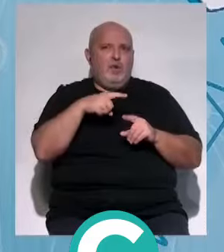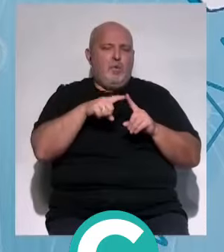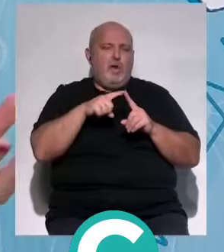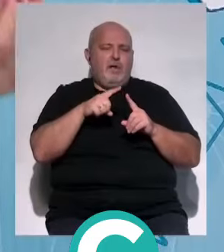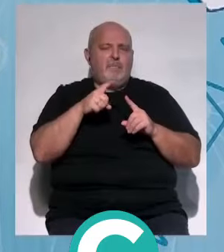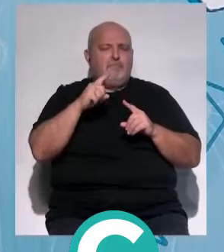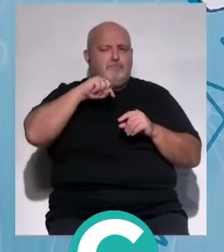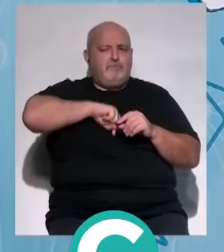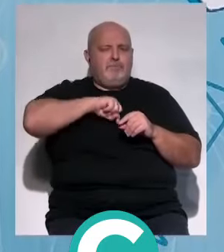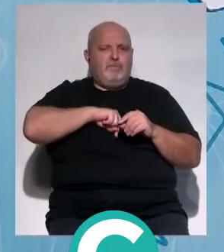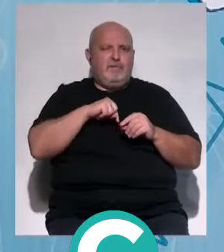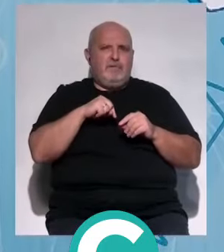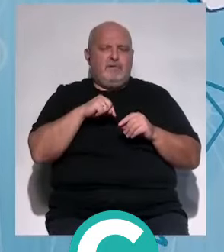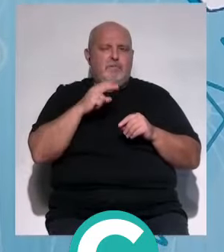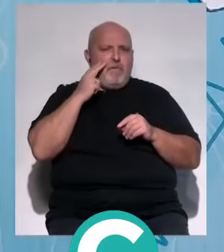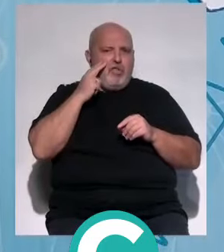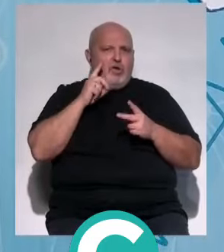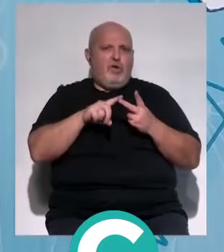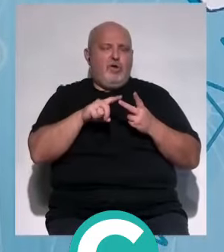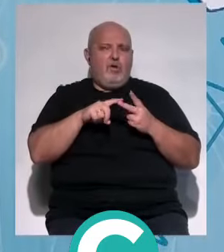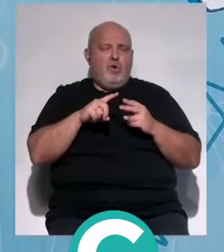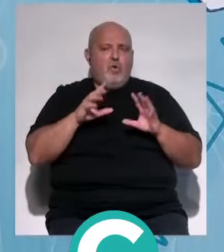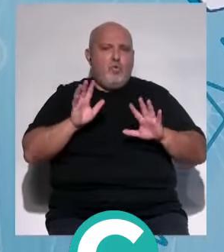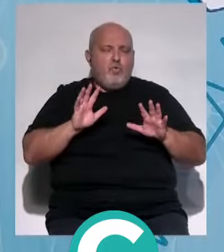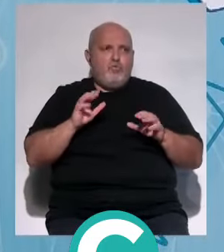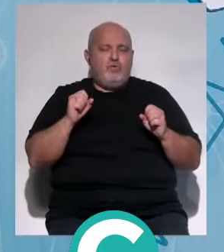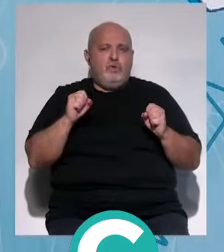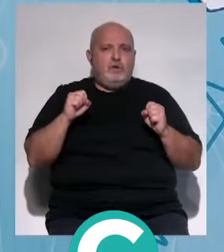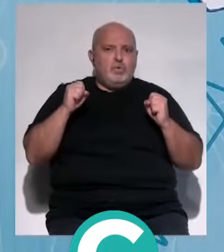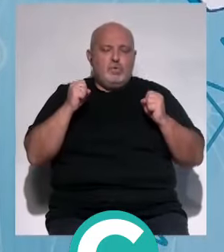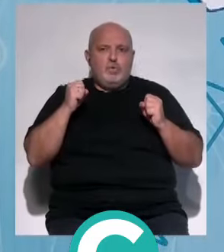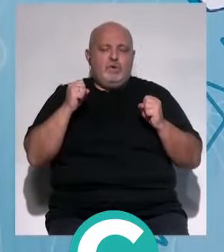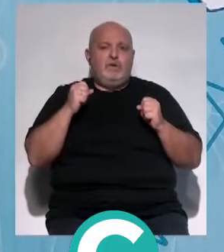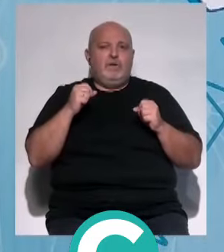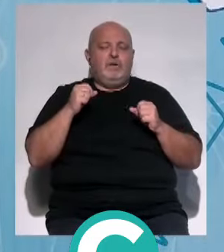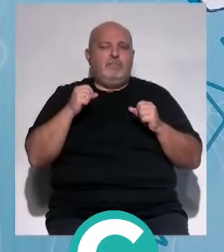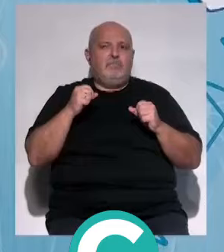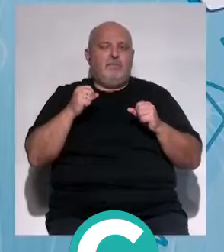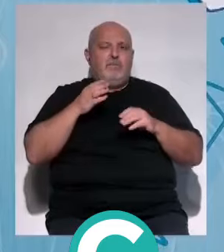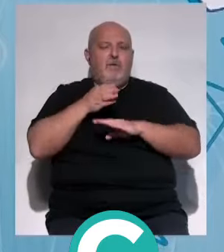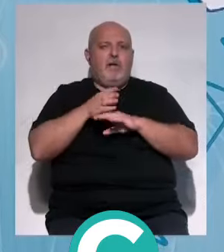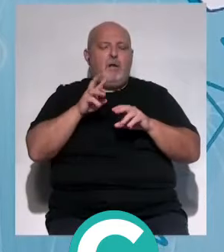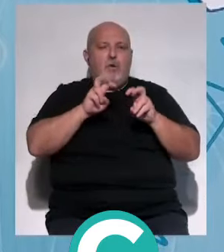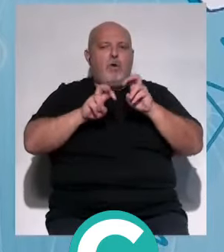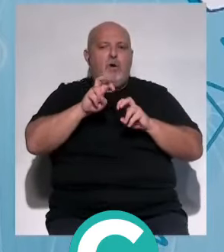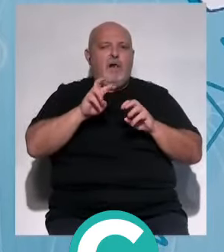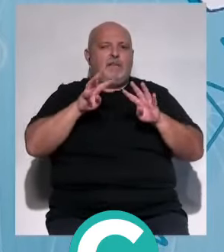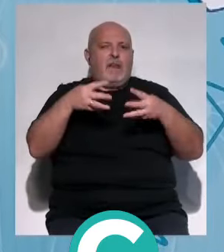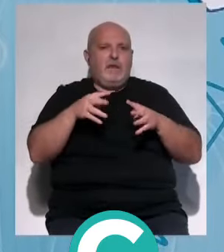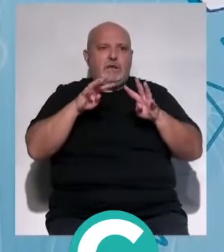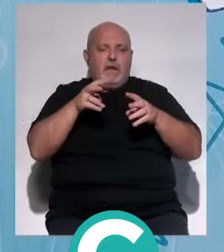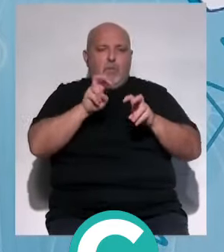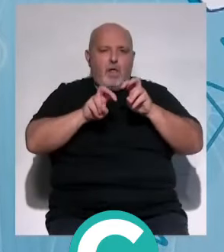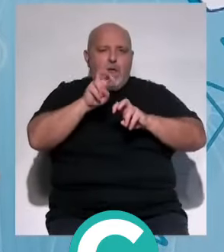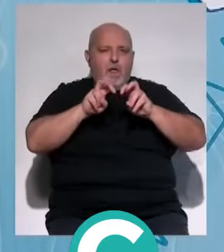que debe de invadirte muchos sentimientos. El miedo, el pánico te puede paralizar y todos vamos a San Google y San Google lo